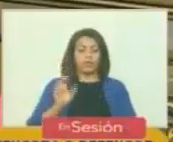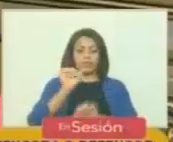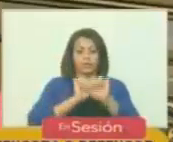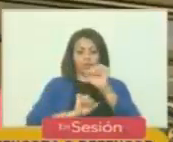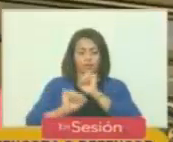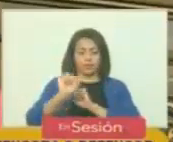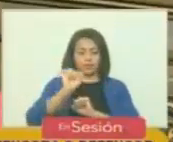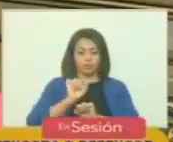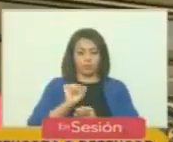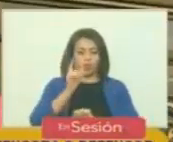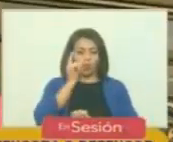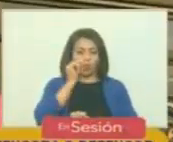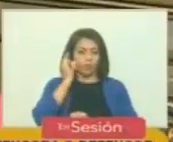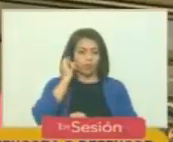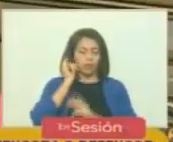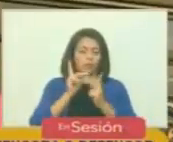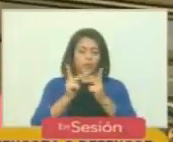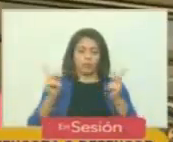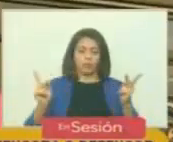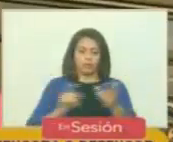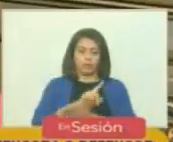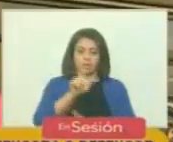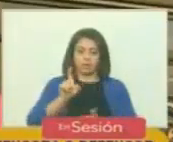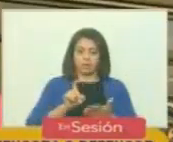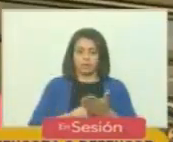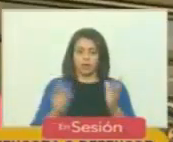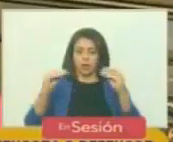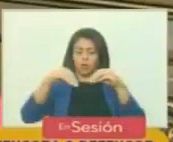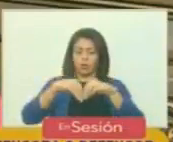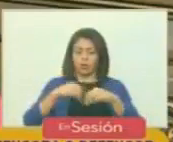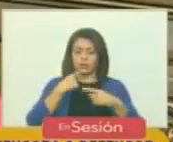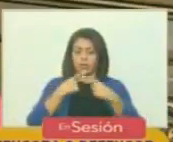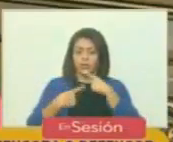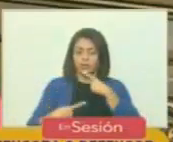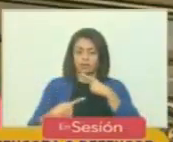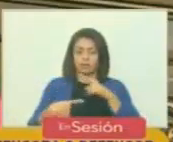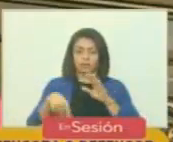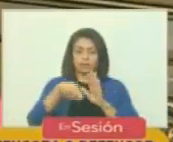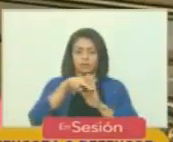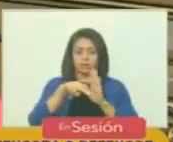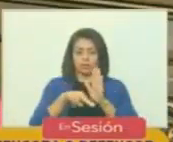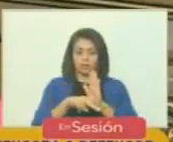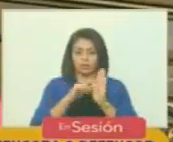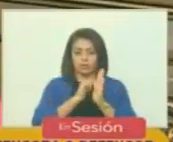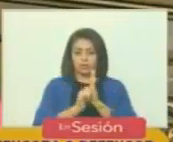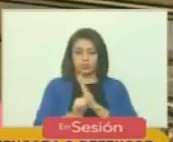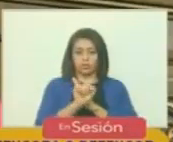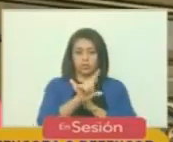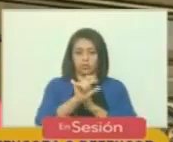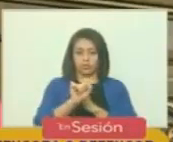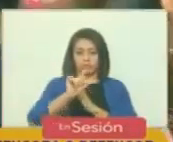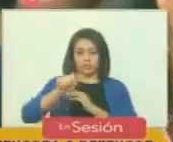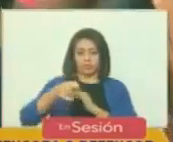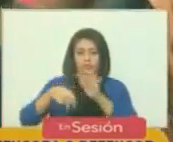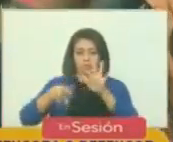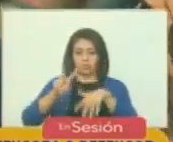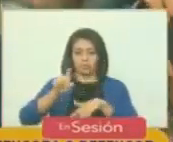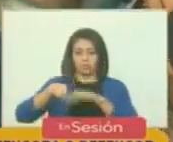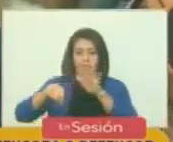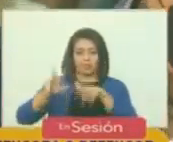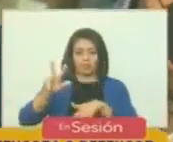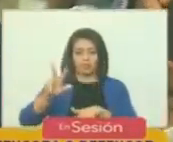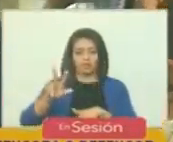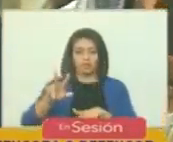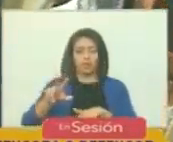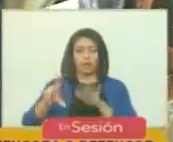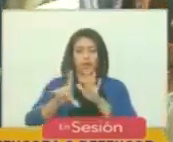defensora o defensor público general, de conformidad con lo establecido en los artículos 11, 12 y 13 de